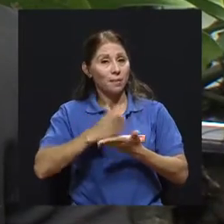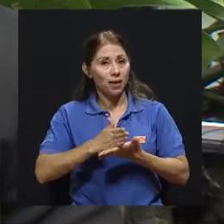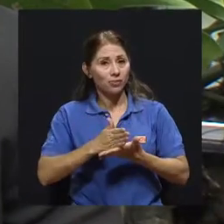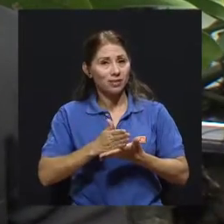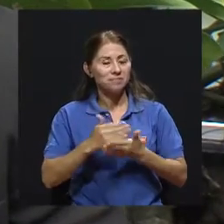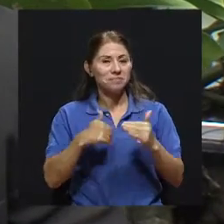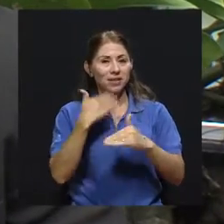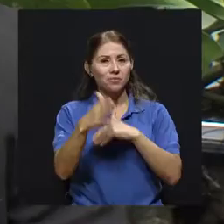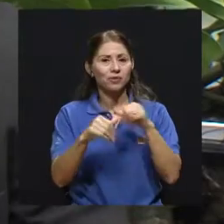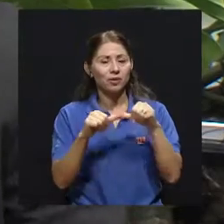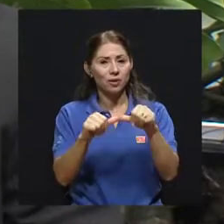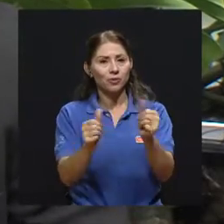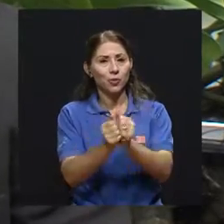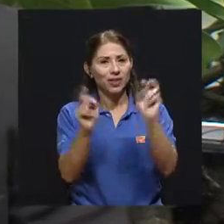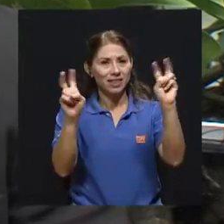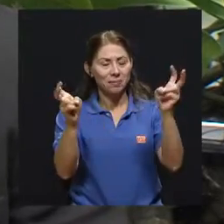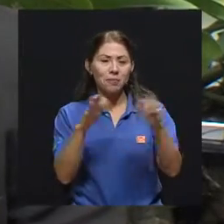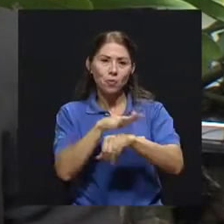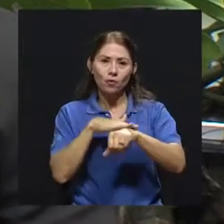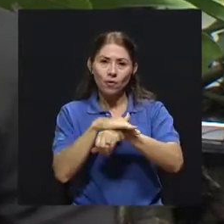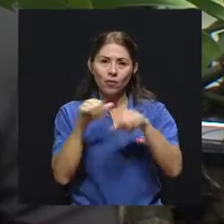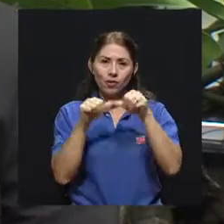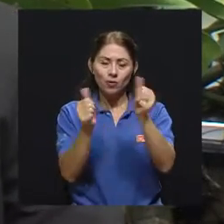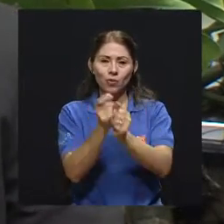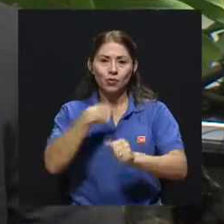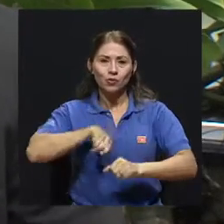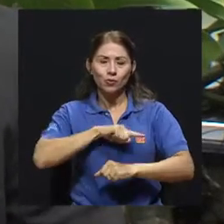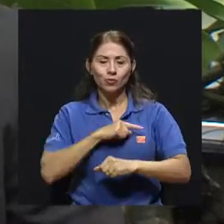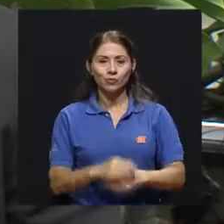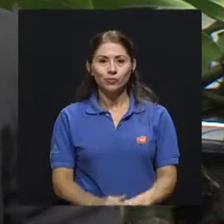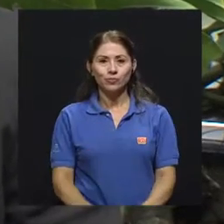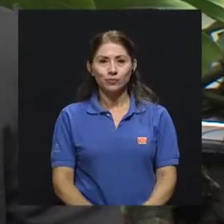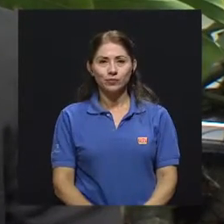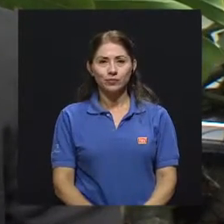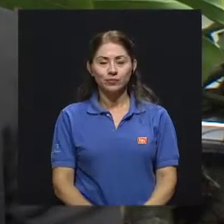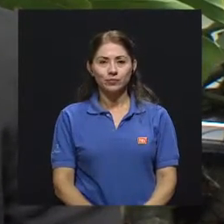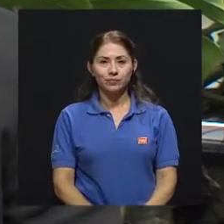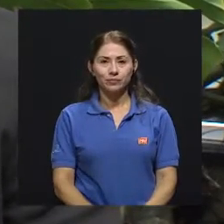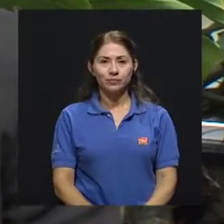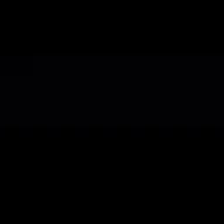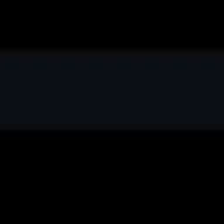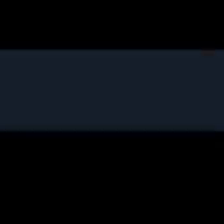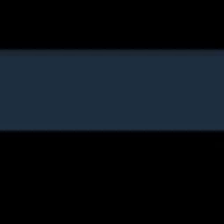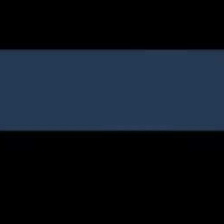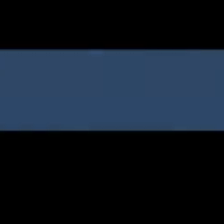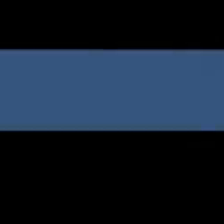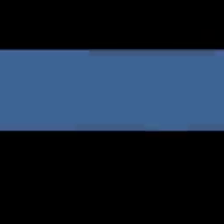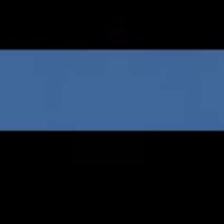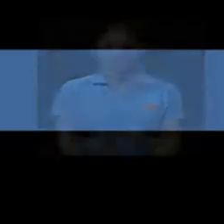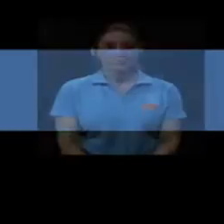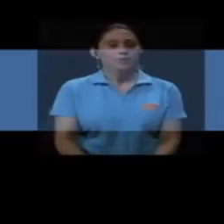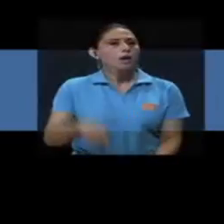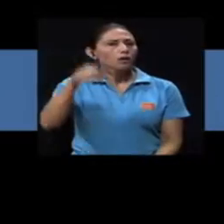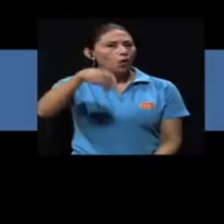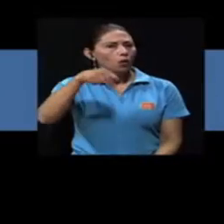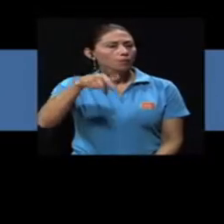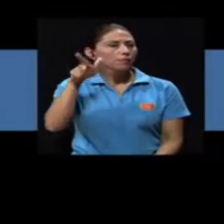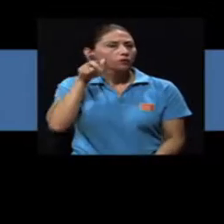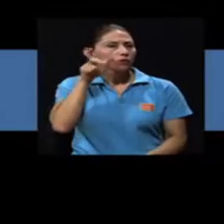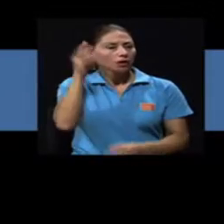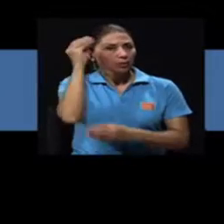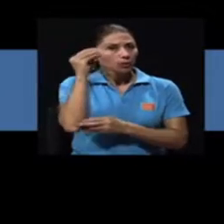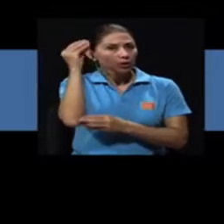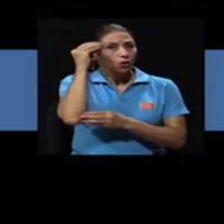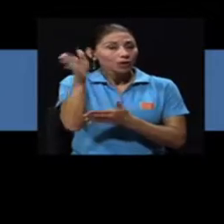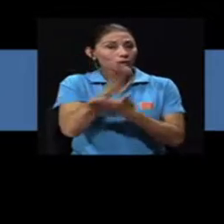pausa en este momento para regresar con el tema. Por favor, quédense con nosotros y ya regresamos. En la sección de hoy,